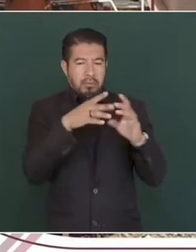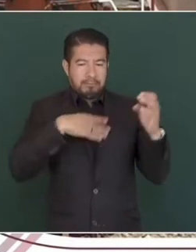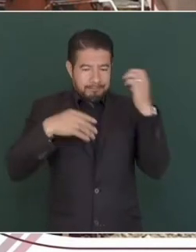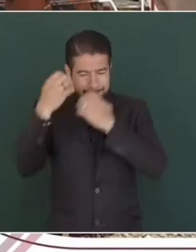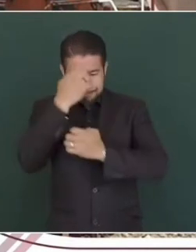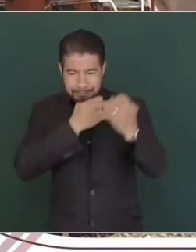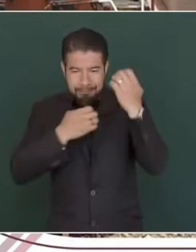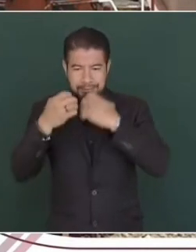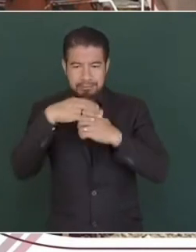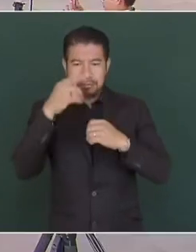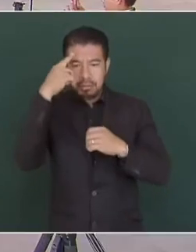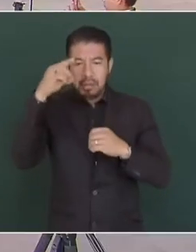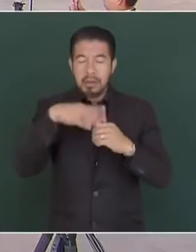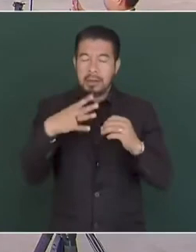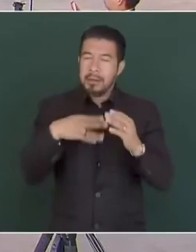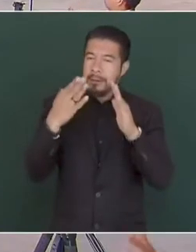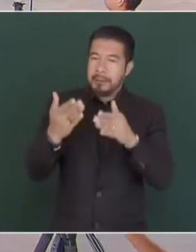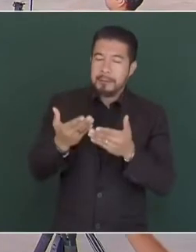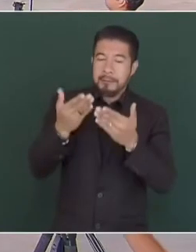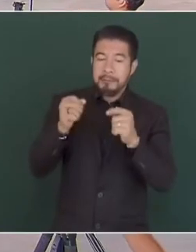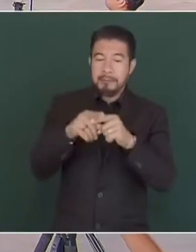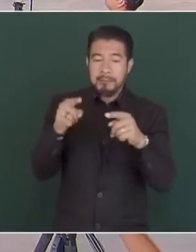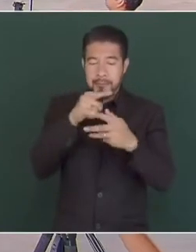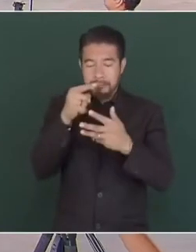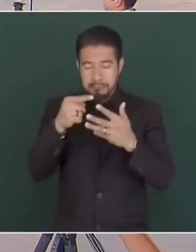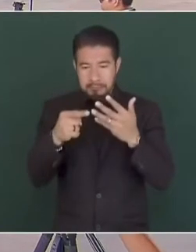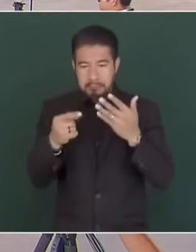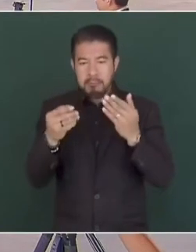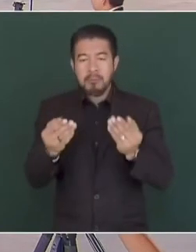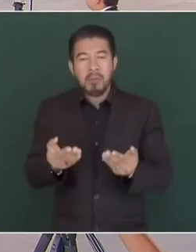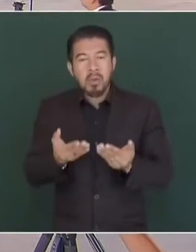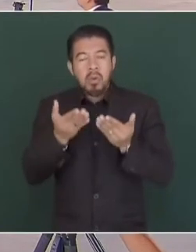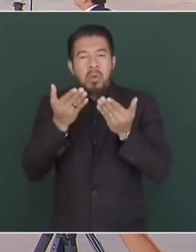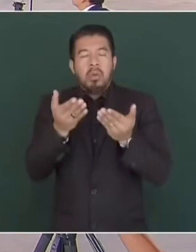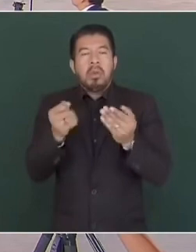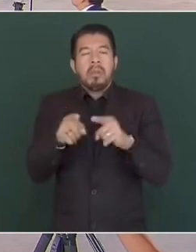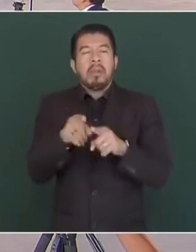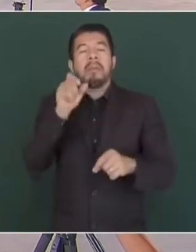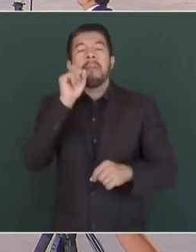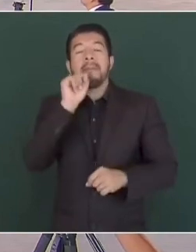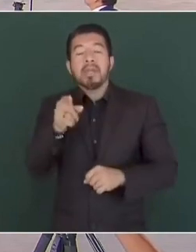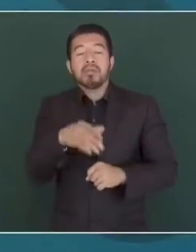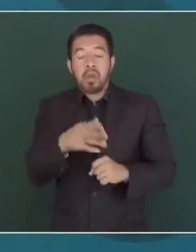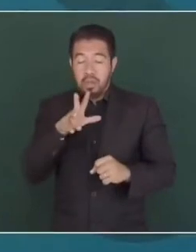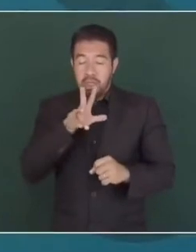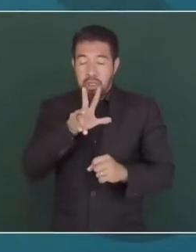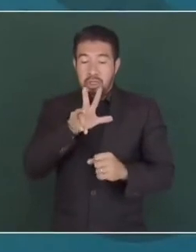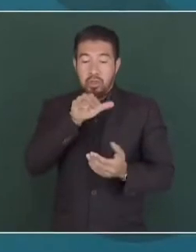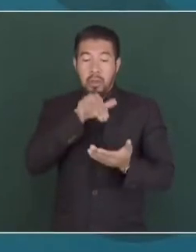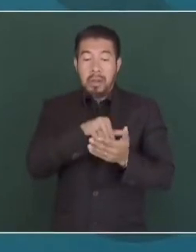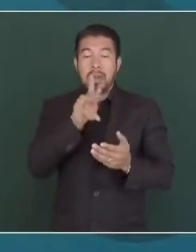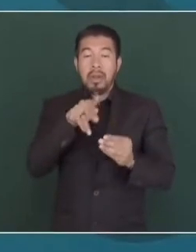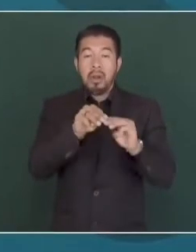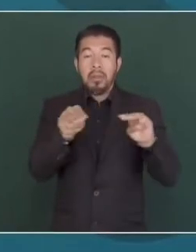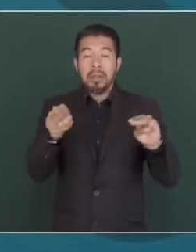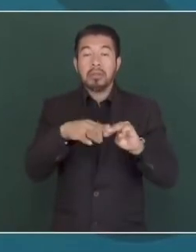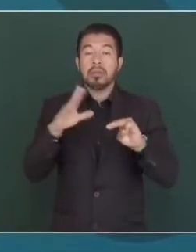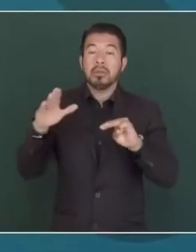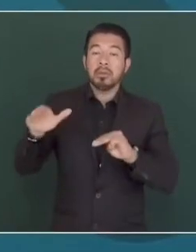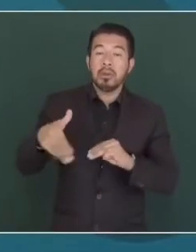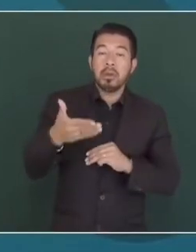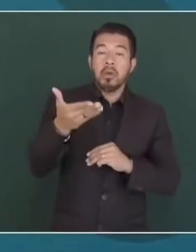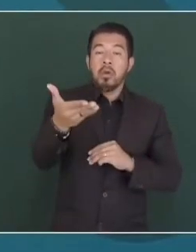servicio de carga, y aprovechar todo el potencial que ofrecen estos 18 mil kilómetros de vías para el transporte de